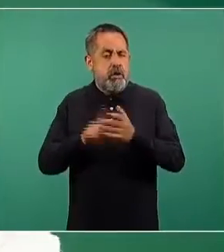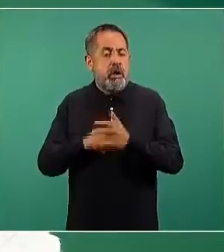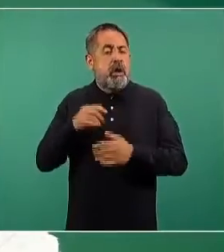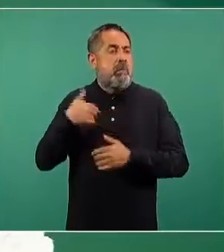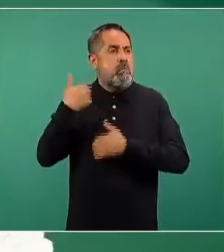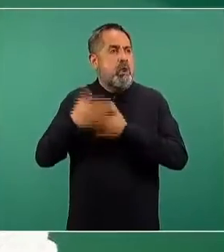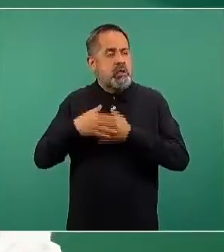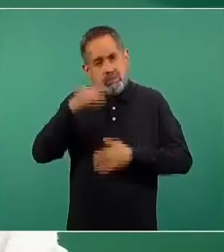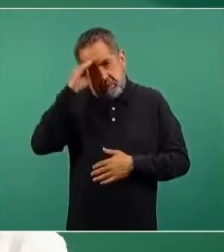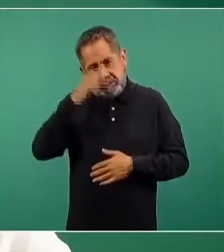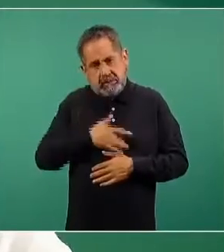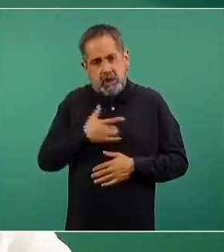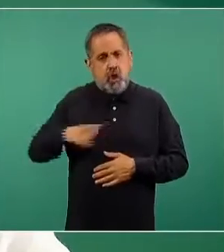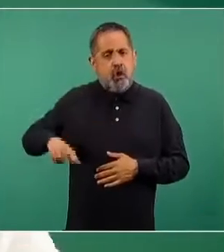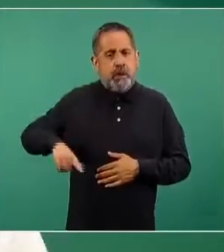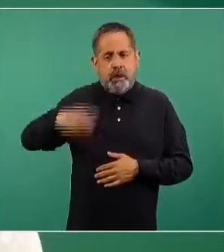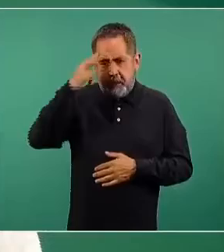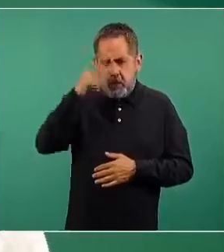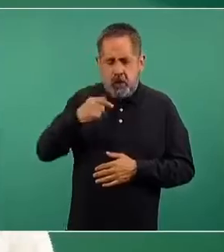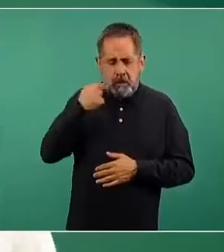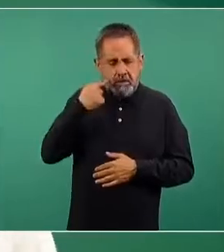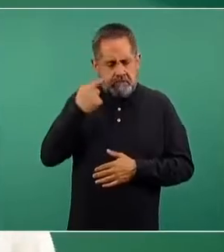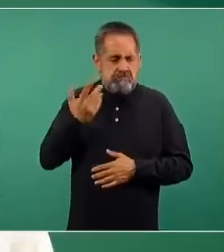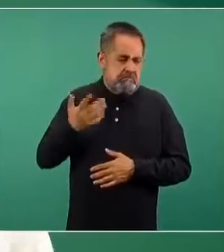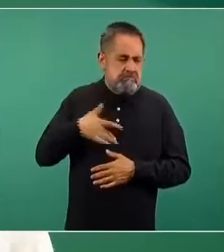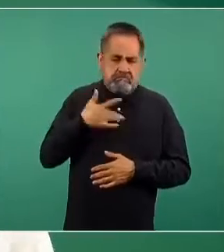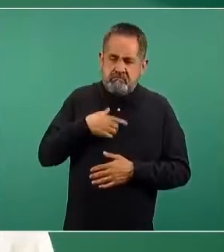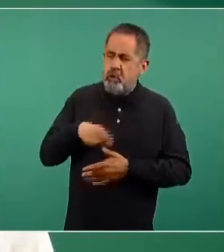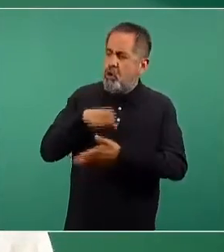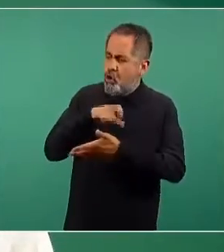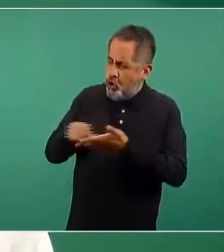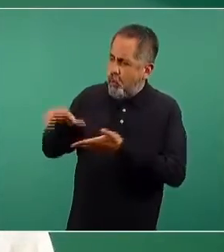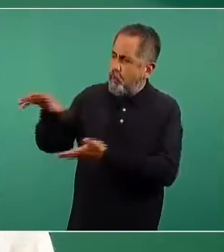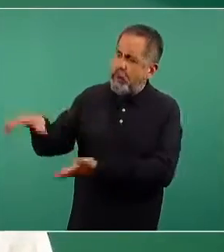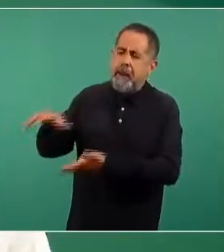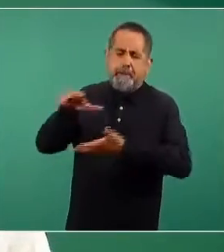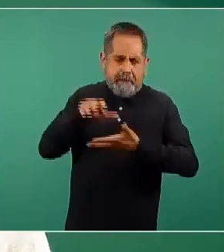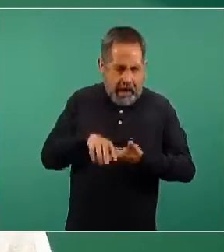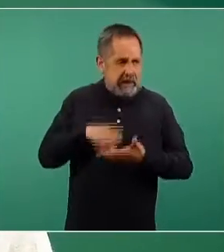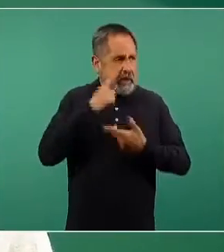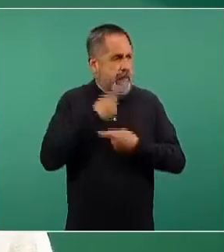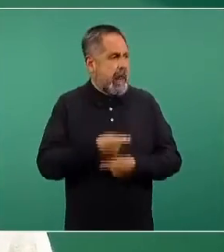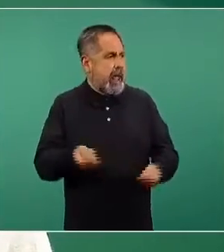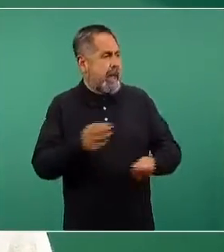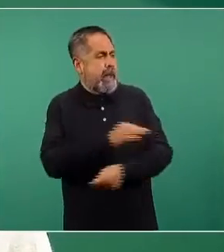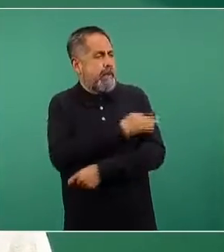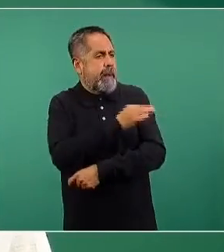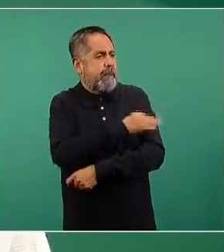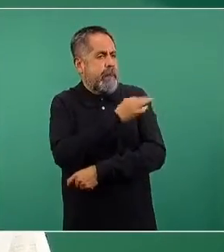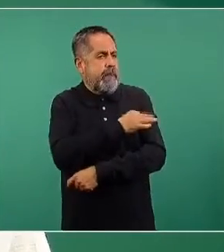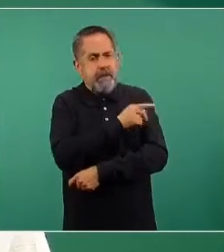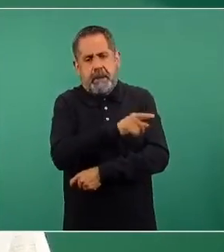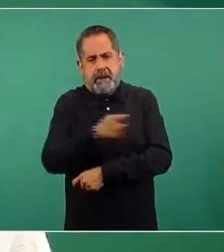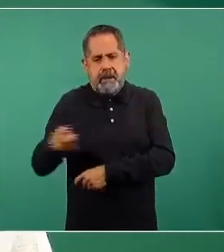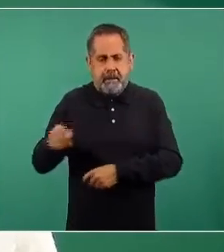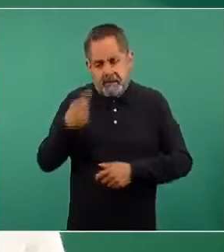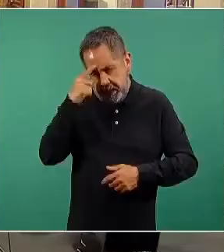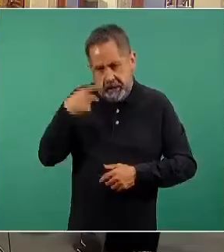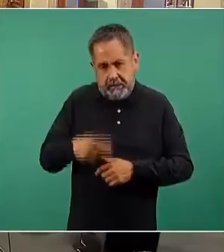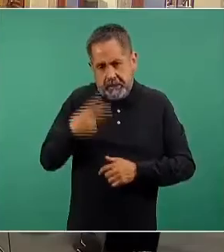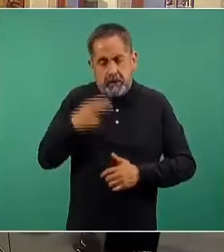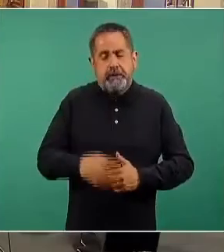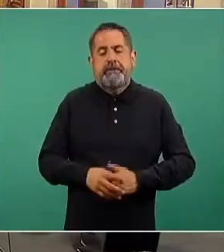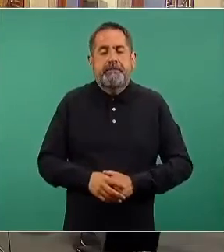Gobierno de México toma una decisión de que esta vacuna pudiera incorporarse en el repertorio de vacunas de la Estrategia Nacional.